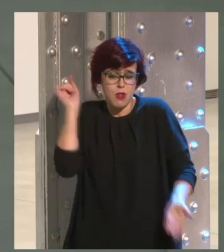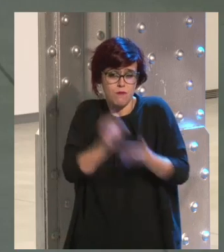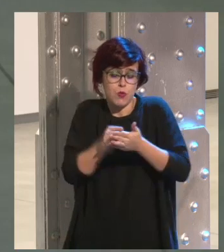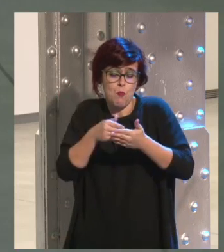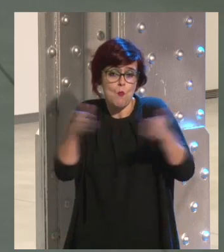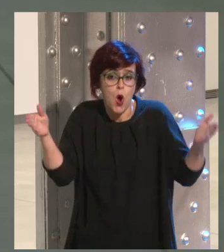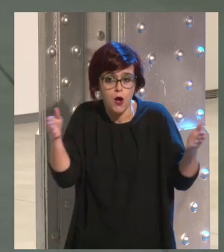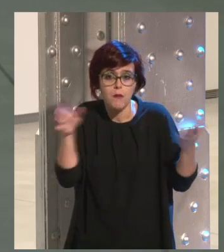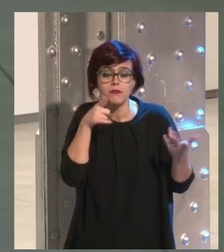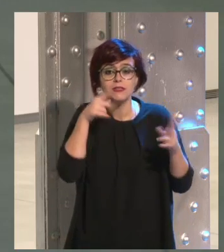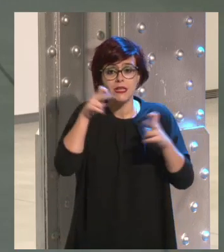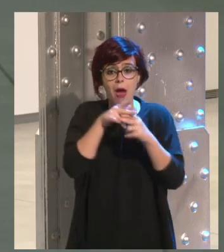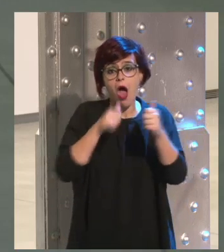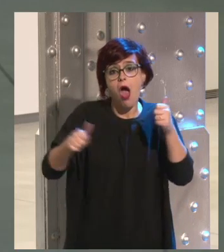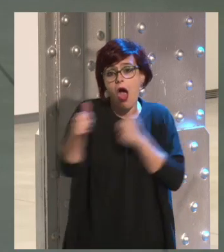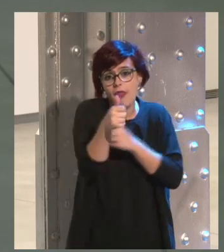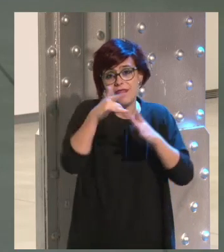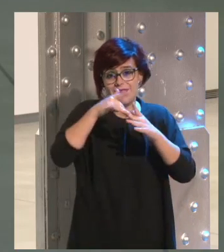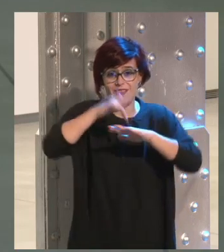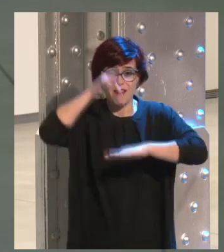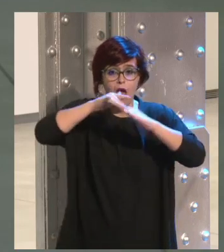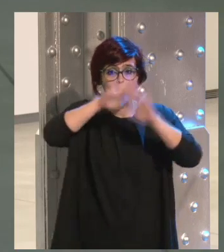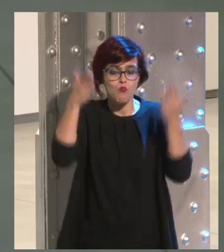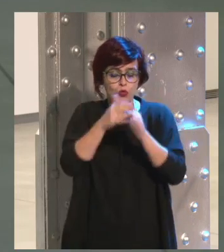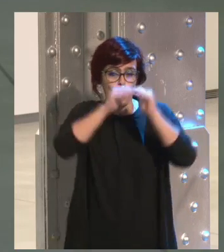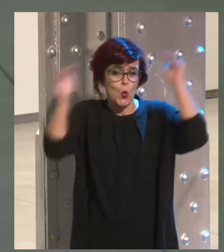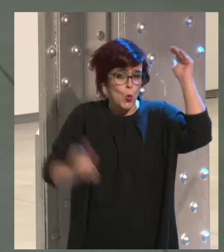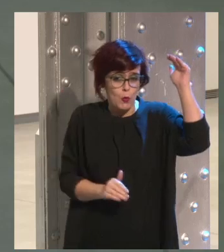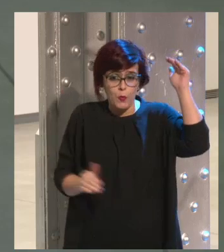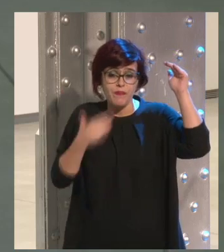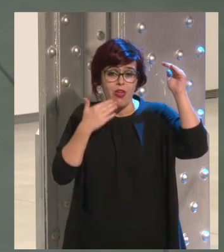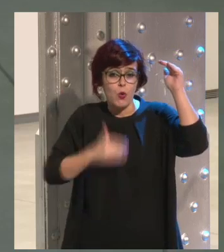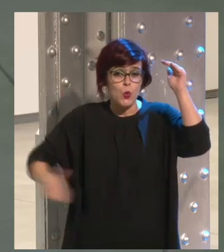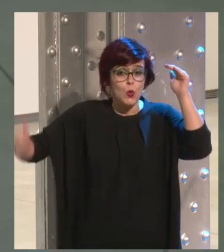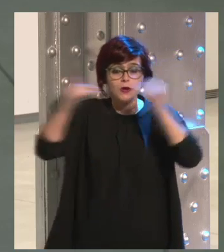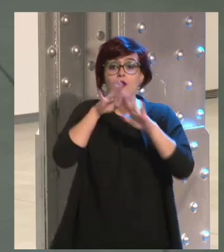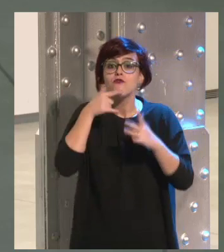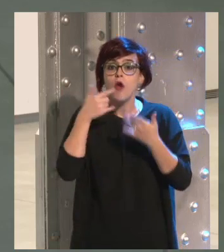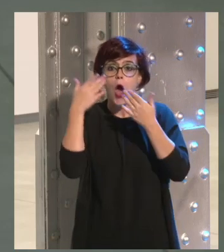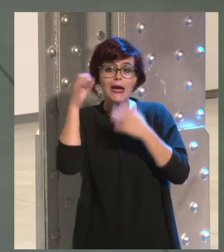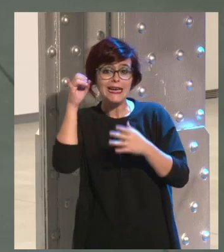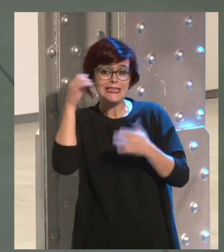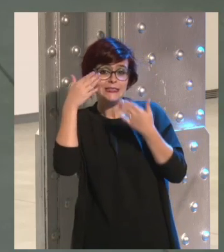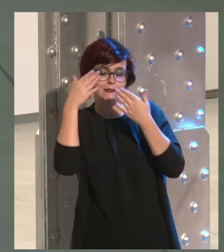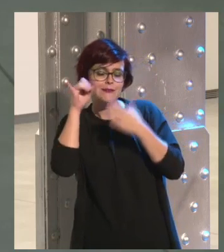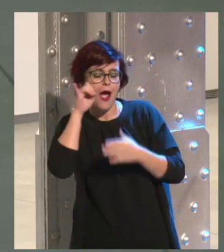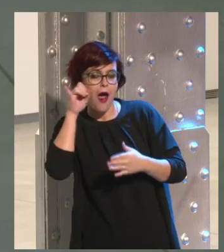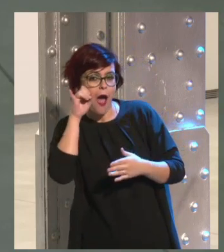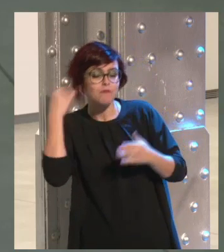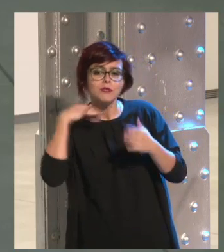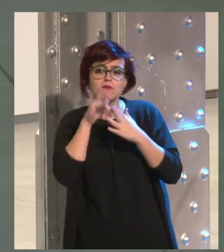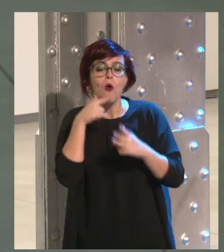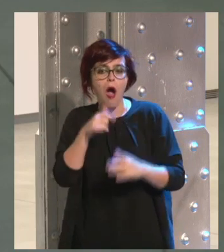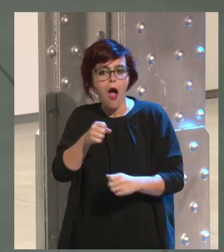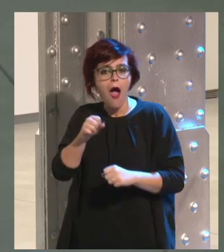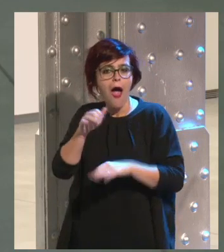en esa brecha digital y que intentamos conectarnos, como yo por ejemplo soy amiga de mi hija en Instagram, no le gusta nada, a mí me encanta